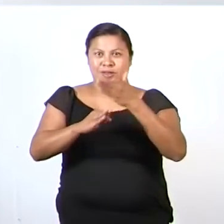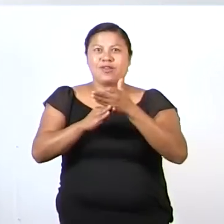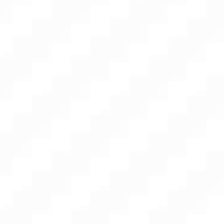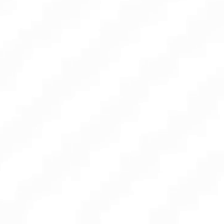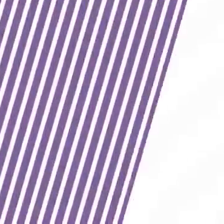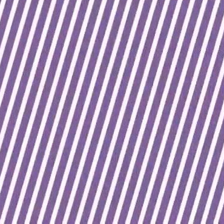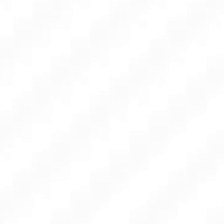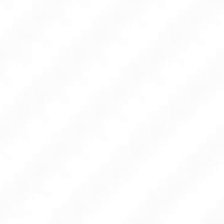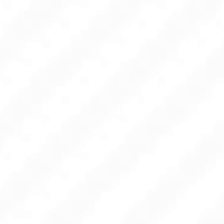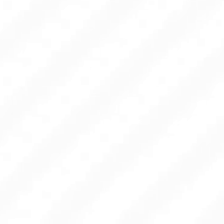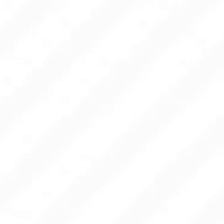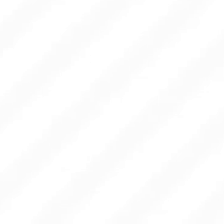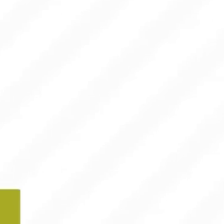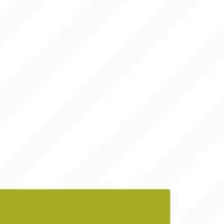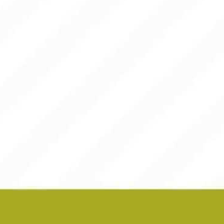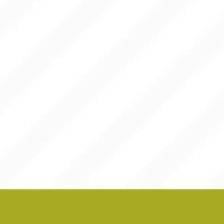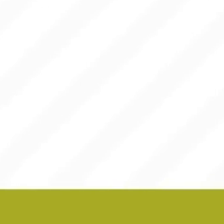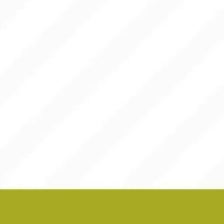plantear.